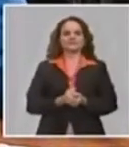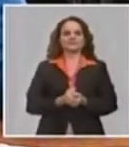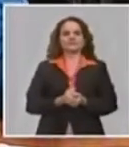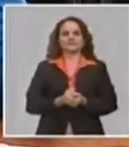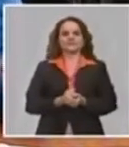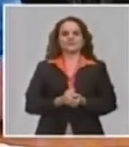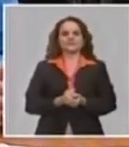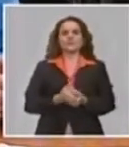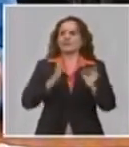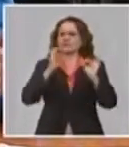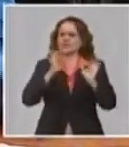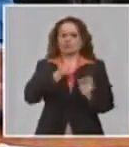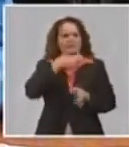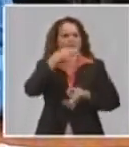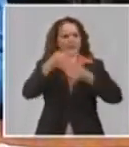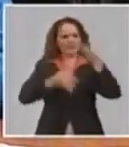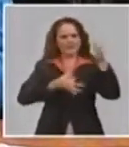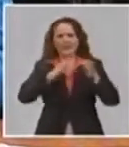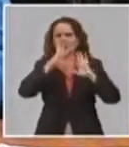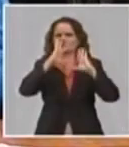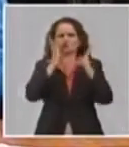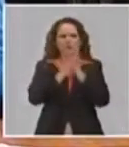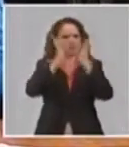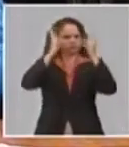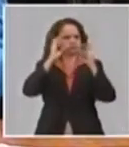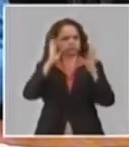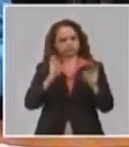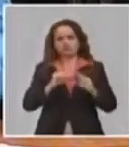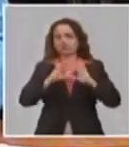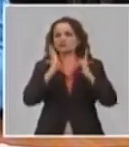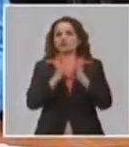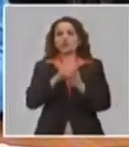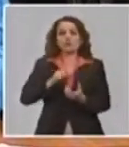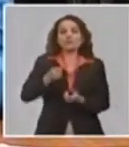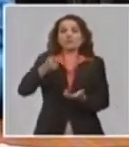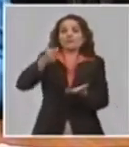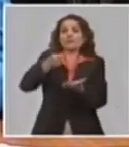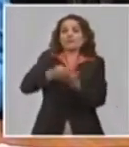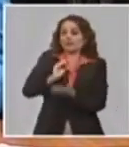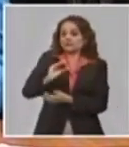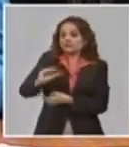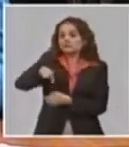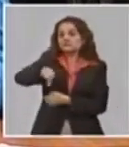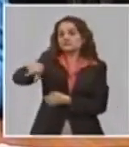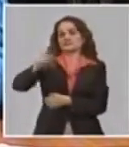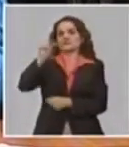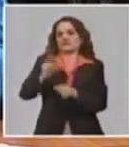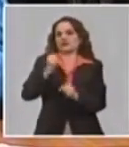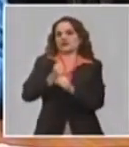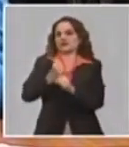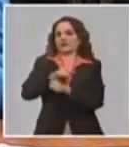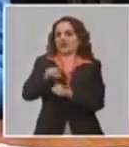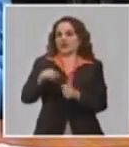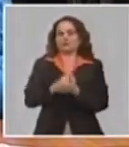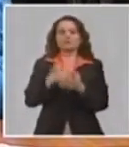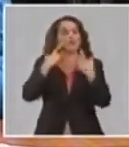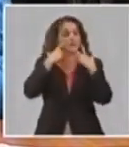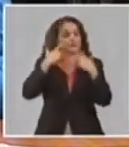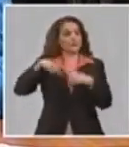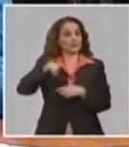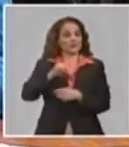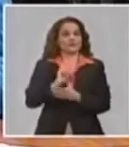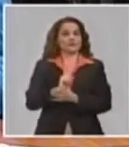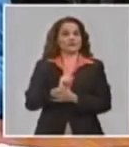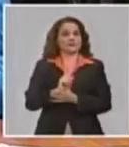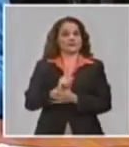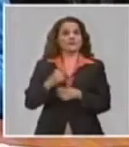estadísticamente cómo se computa y cómo se van a contabilizar todos estos gastos pero hay que pagarle al trabajador por la labor que está haciendo y esto es importante porque le digo